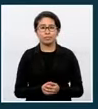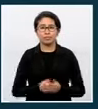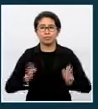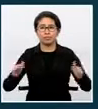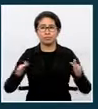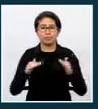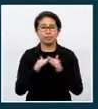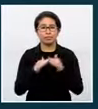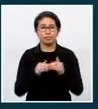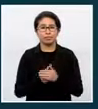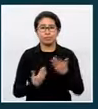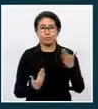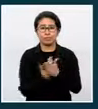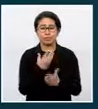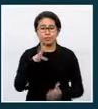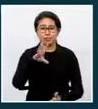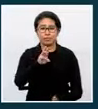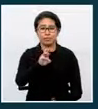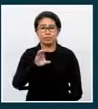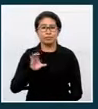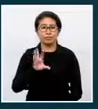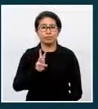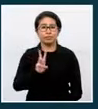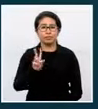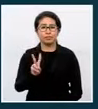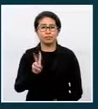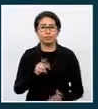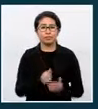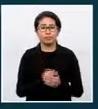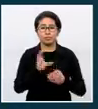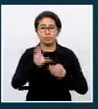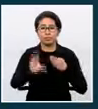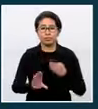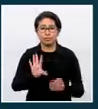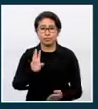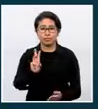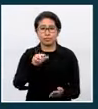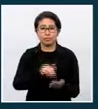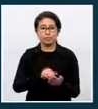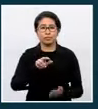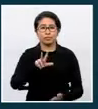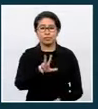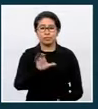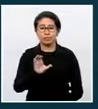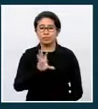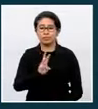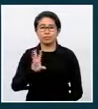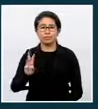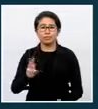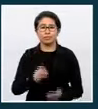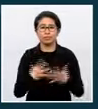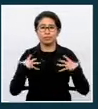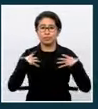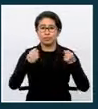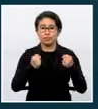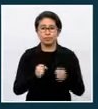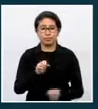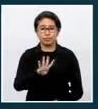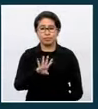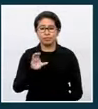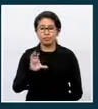La Paz, nuevos contagios 662. Total 6.366 recuperados.